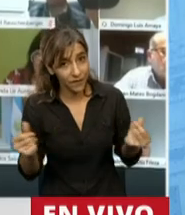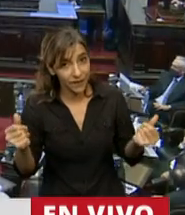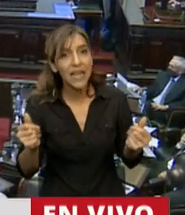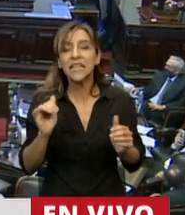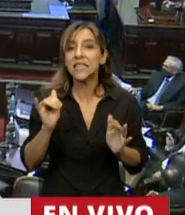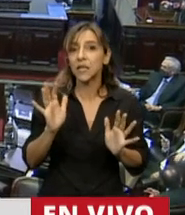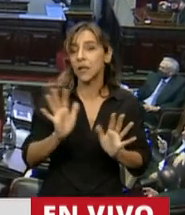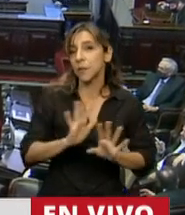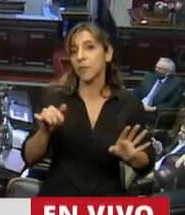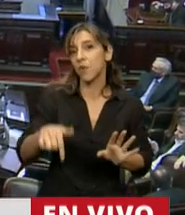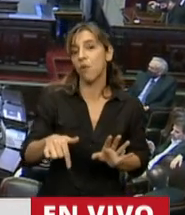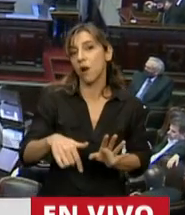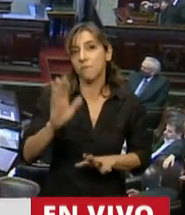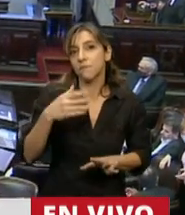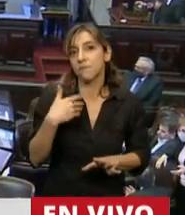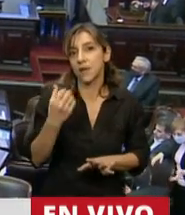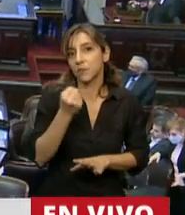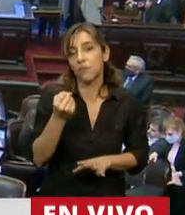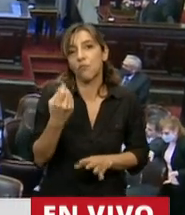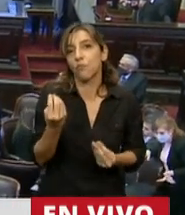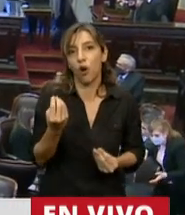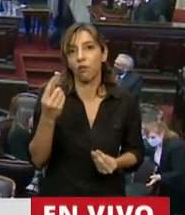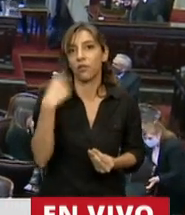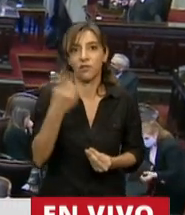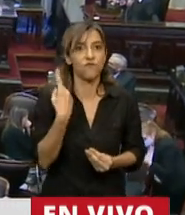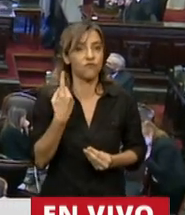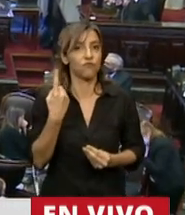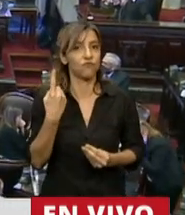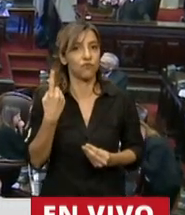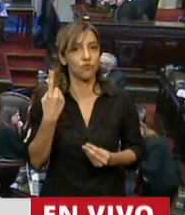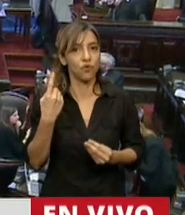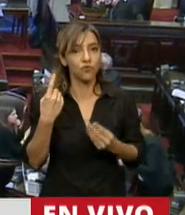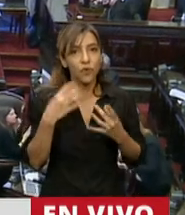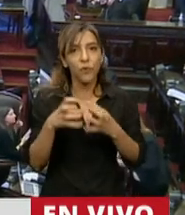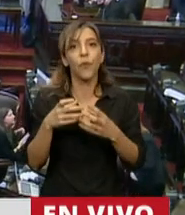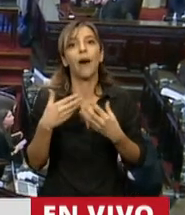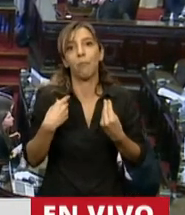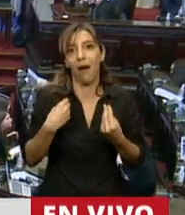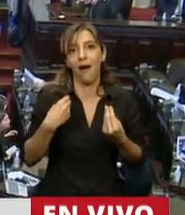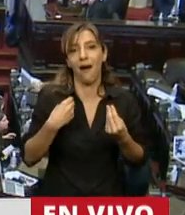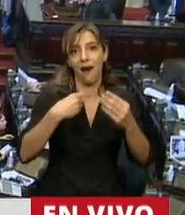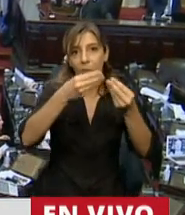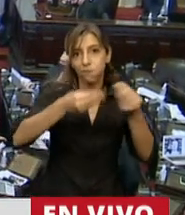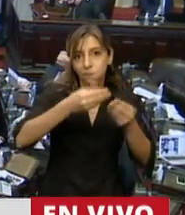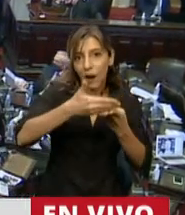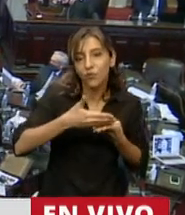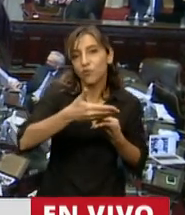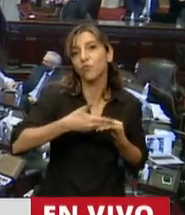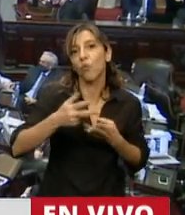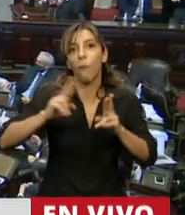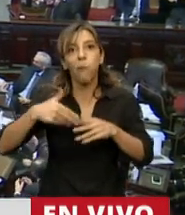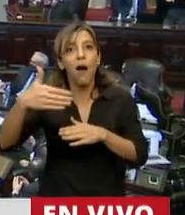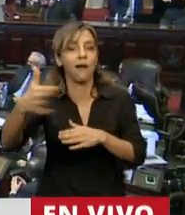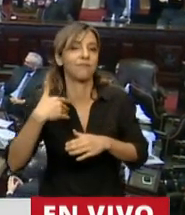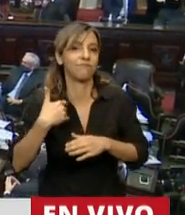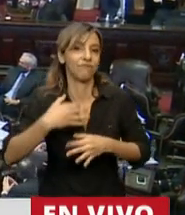Más que nunca, confiamos en la posibilidad de una administración transparente y equitativamente federal que va